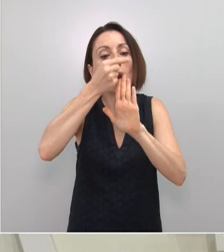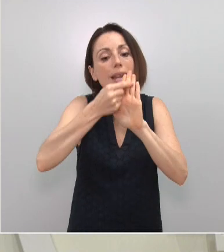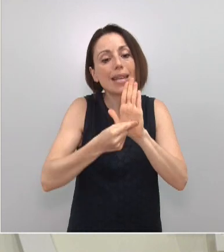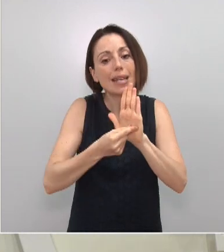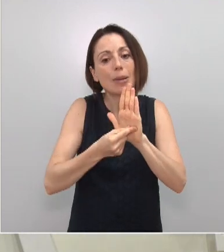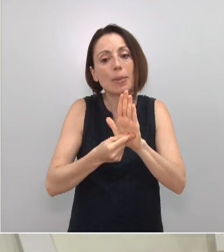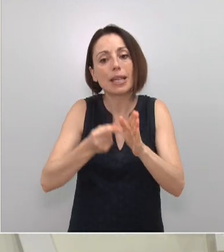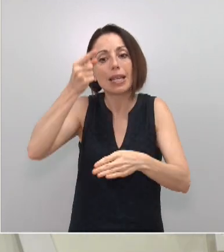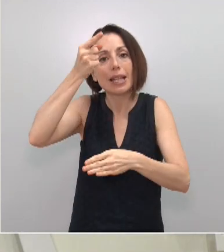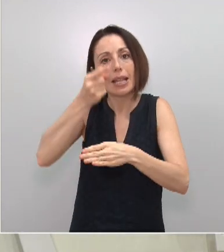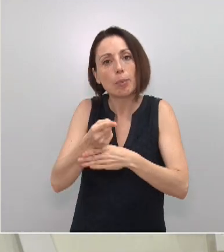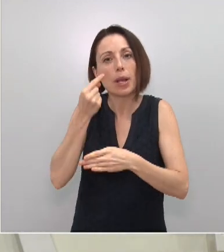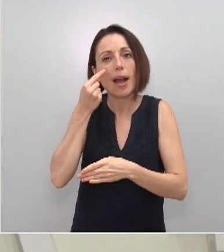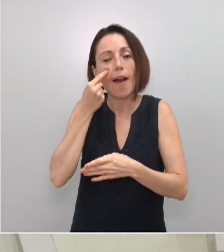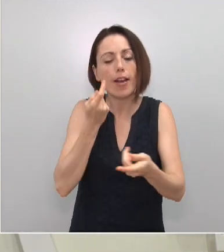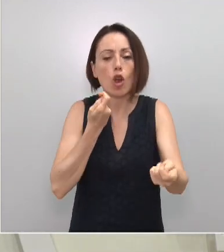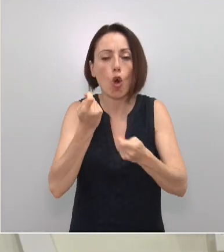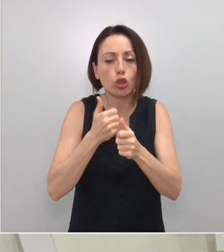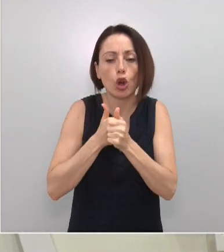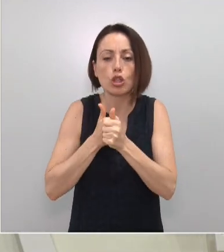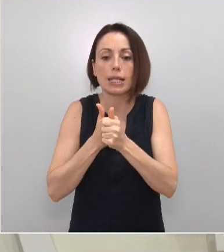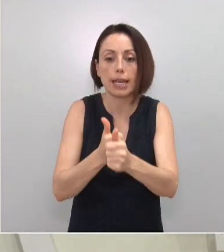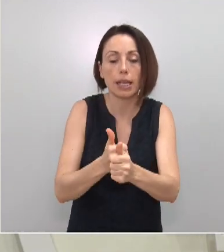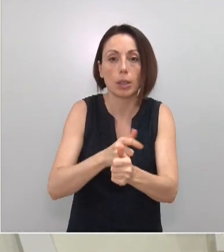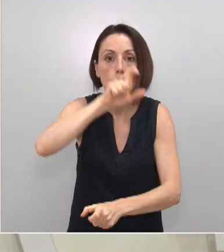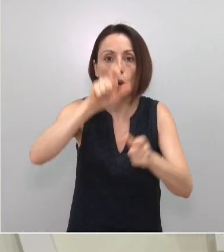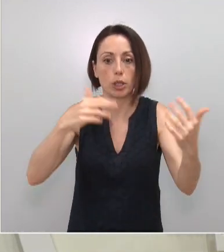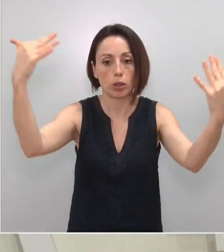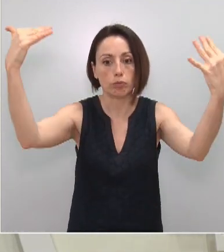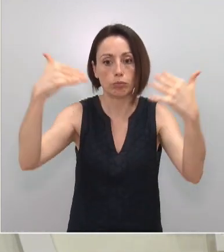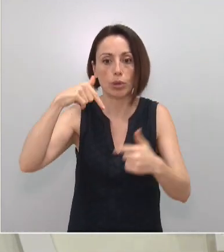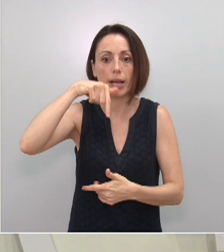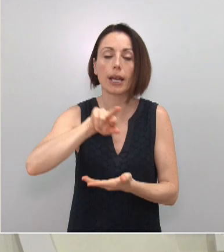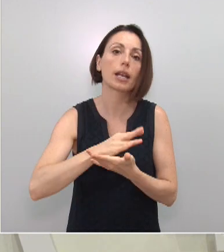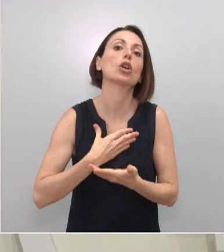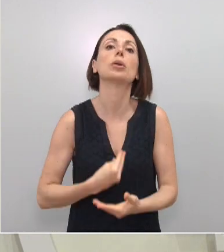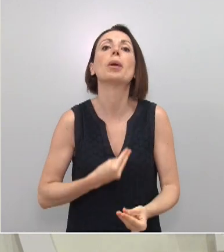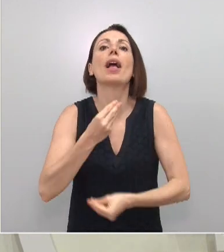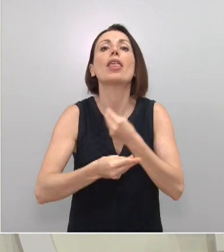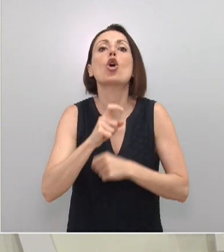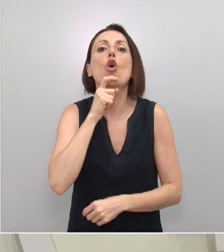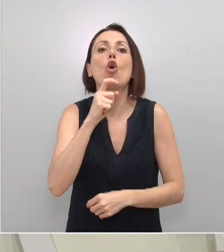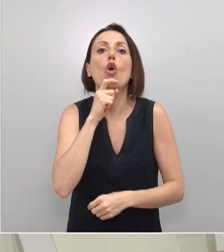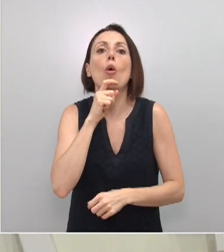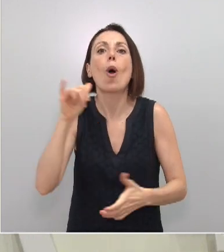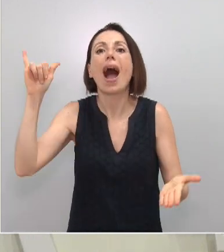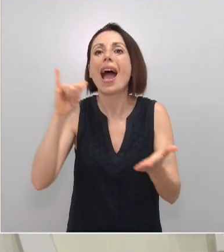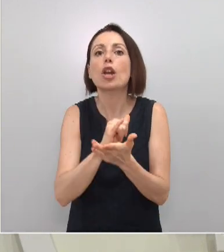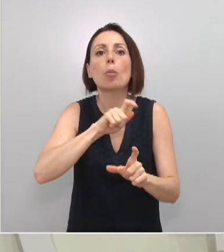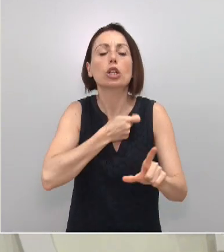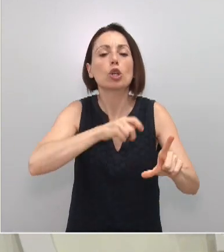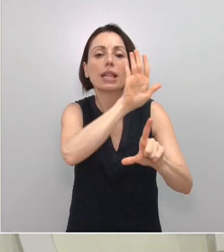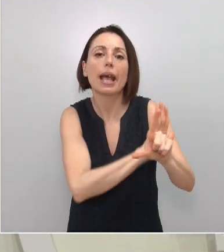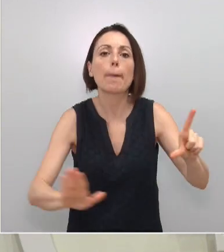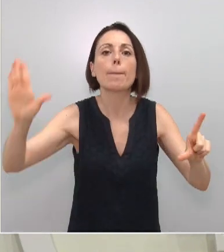permitan la localización y el seguimiento de todos aquellos que lleguen a la región de Murcia, pero tiene que hacerse, evidentemente, en todos los aeropuertos de España